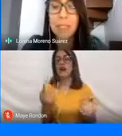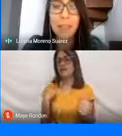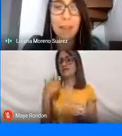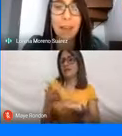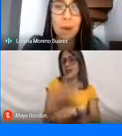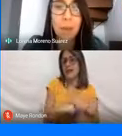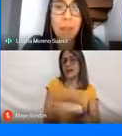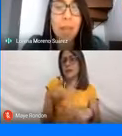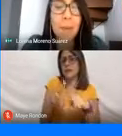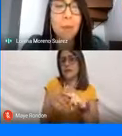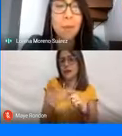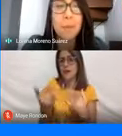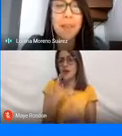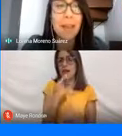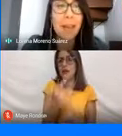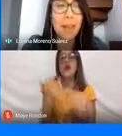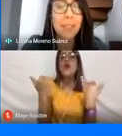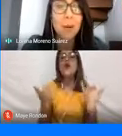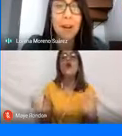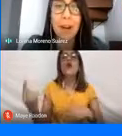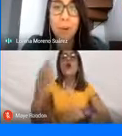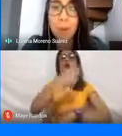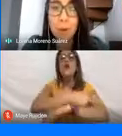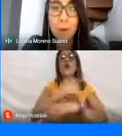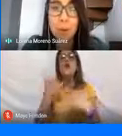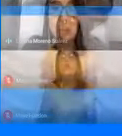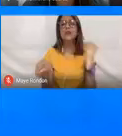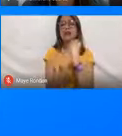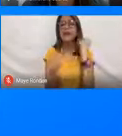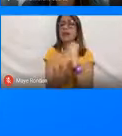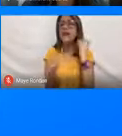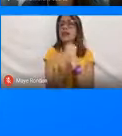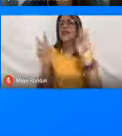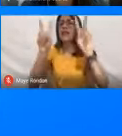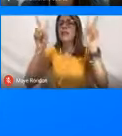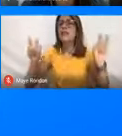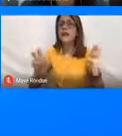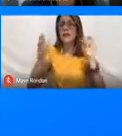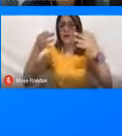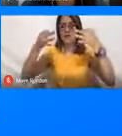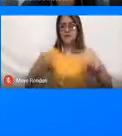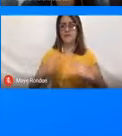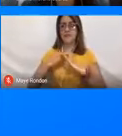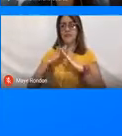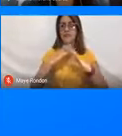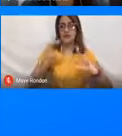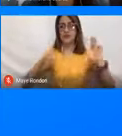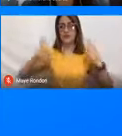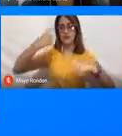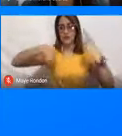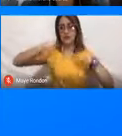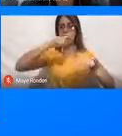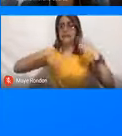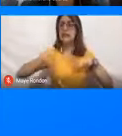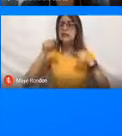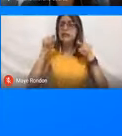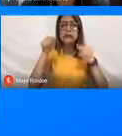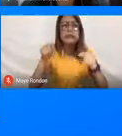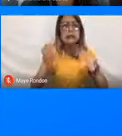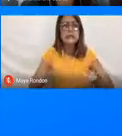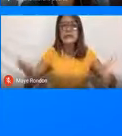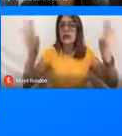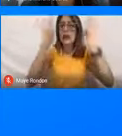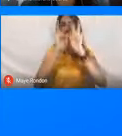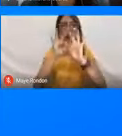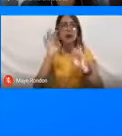comentabas, el día de hoy vamos a empezar a trabajar un poco sobre el tema de seguridad turística, que es uno de los temas